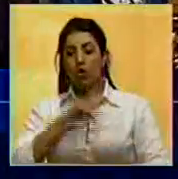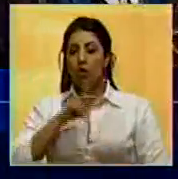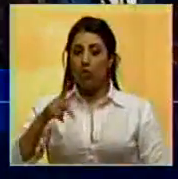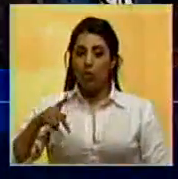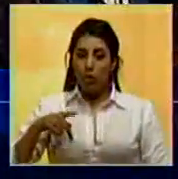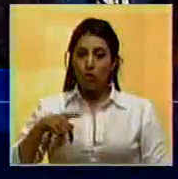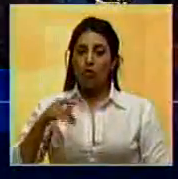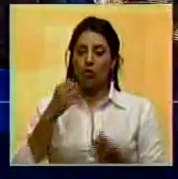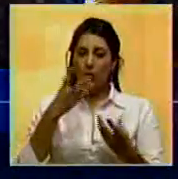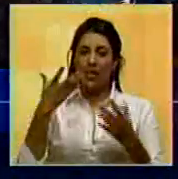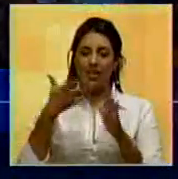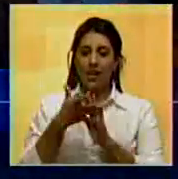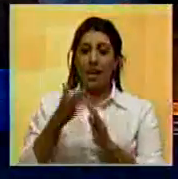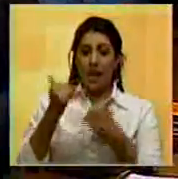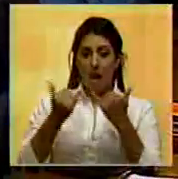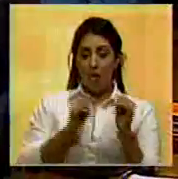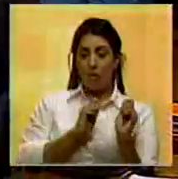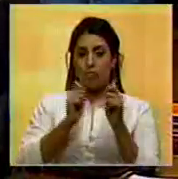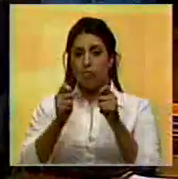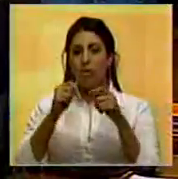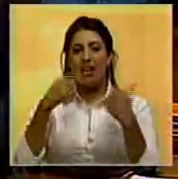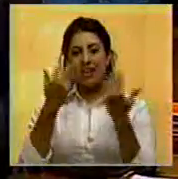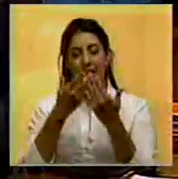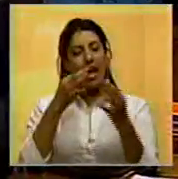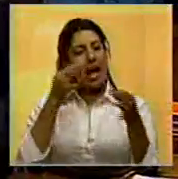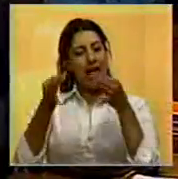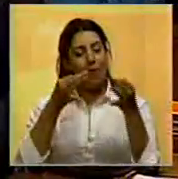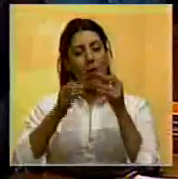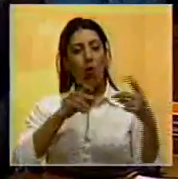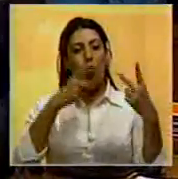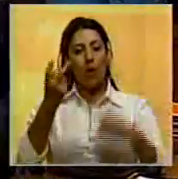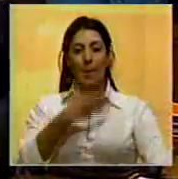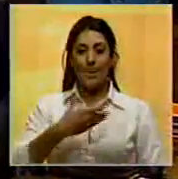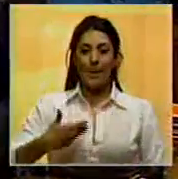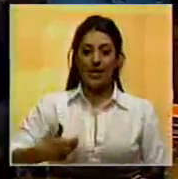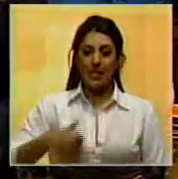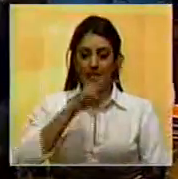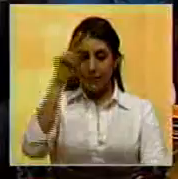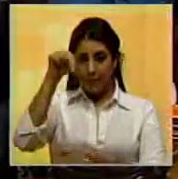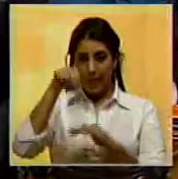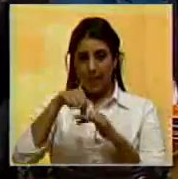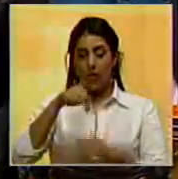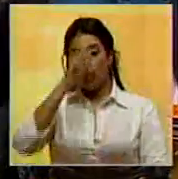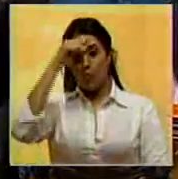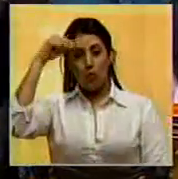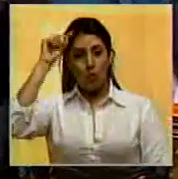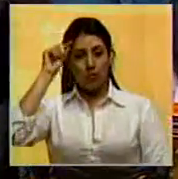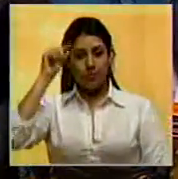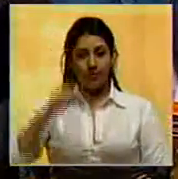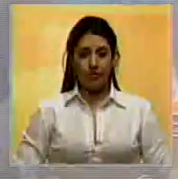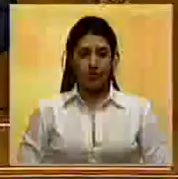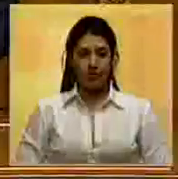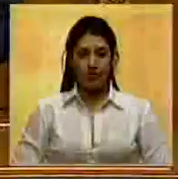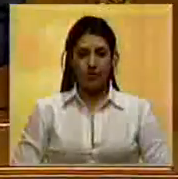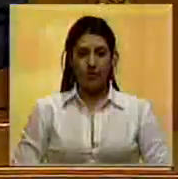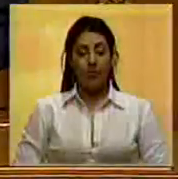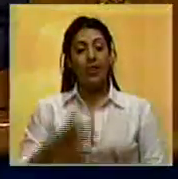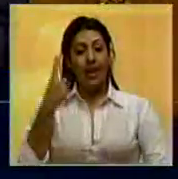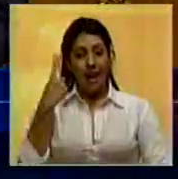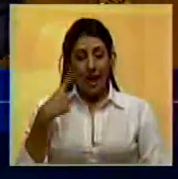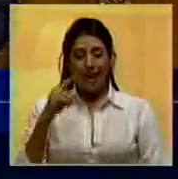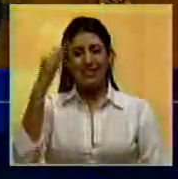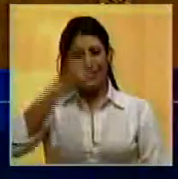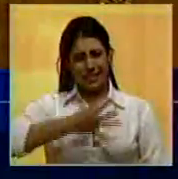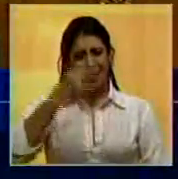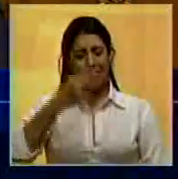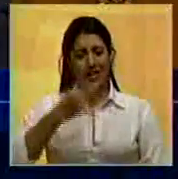ahora a continuación, parte de lo que fue el discurso del nuevo presidente de la Asamblea Nacional, Julio Borges. Existe una